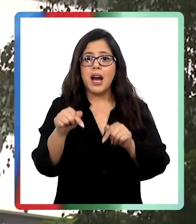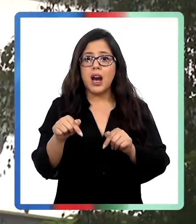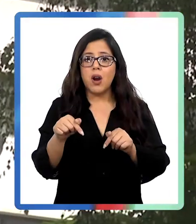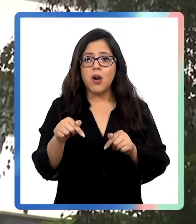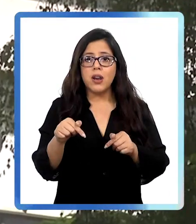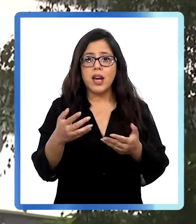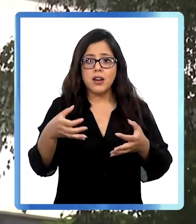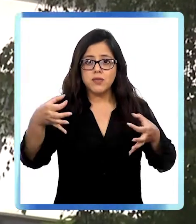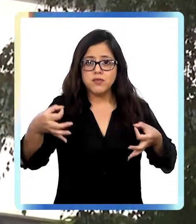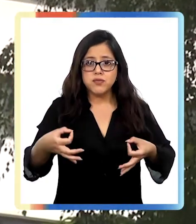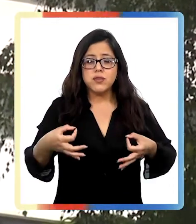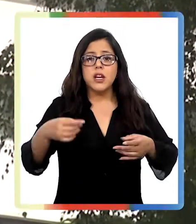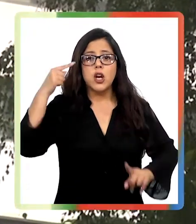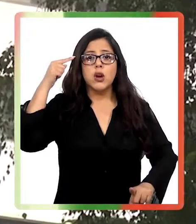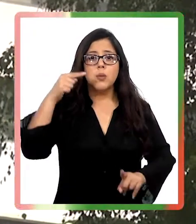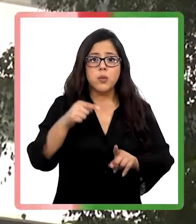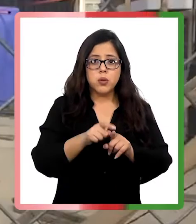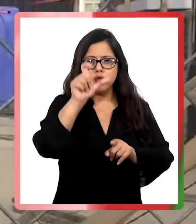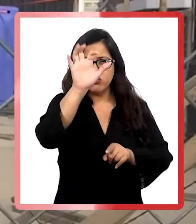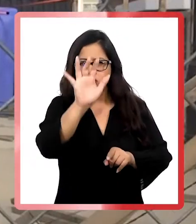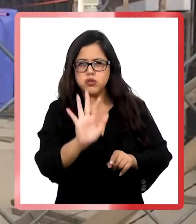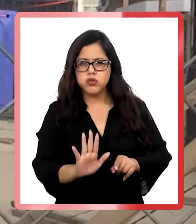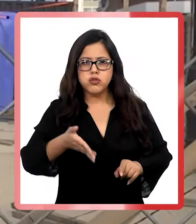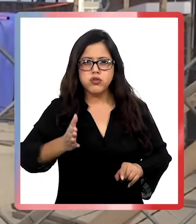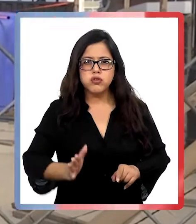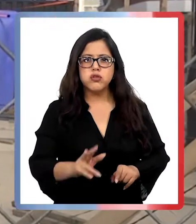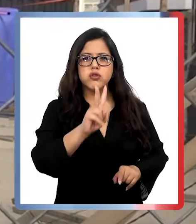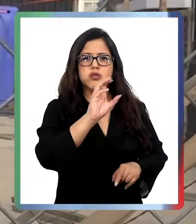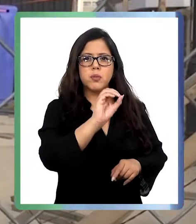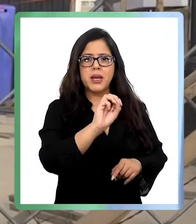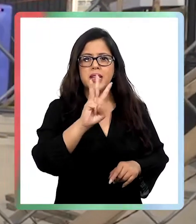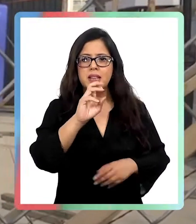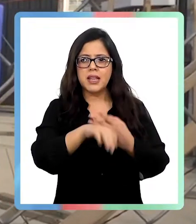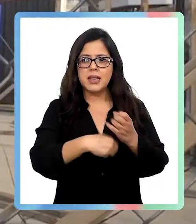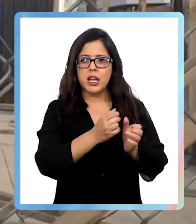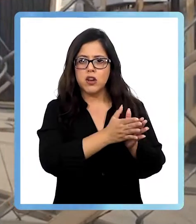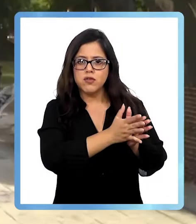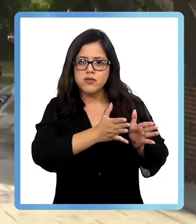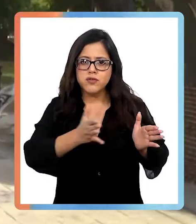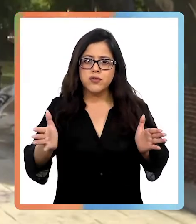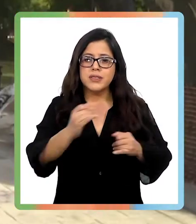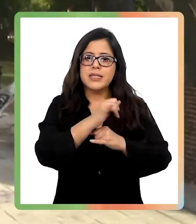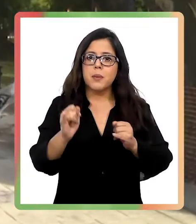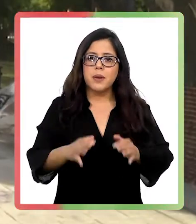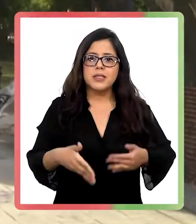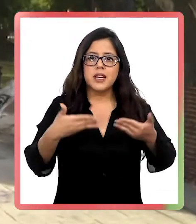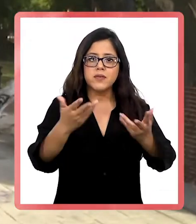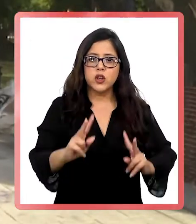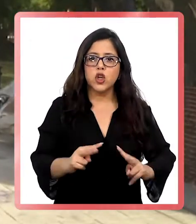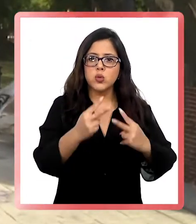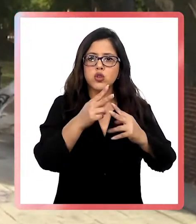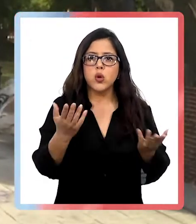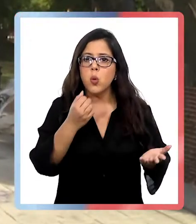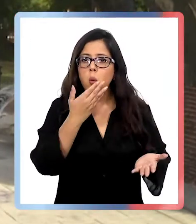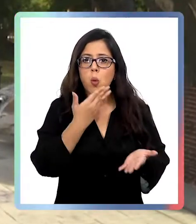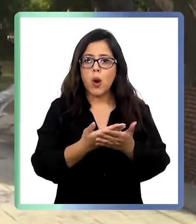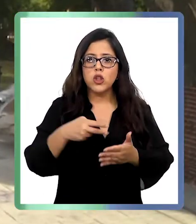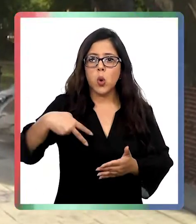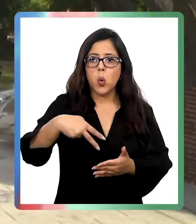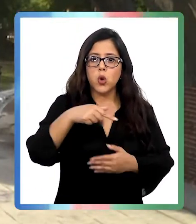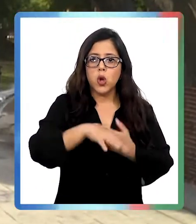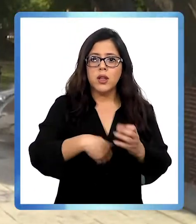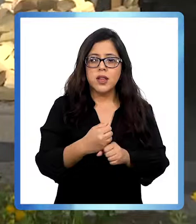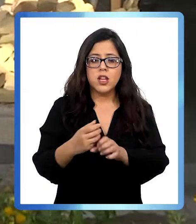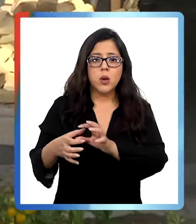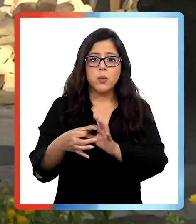en obras con el objetivo de mantener sus características por 20 a 30 años. Teniendo como plazo de entrega junio de este año debido a